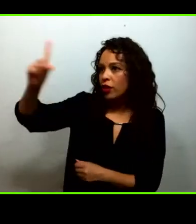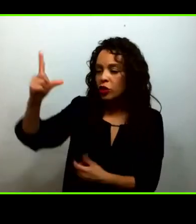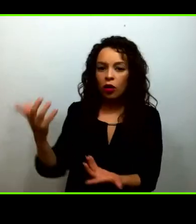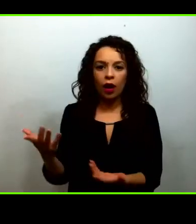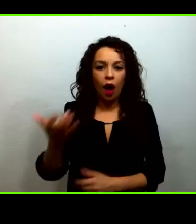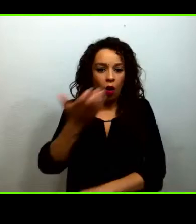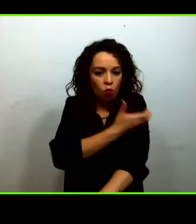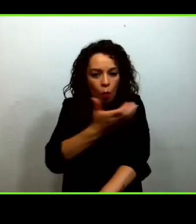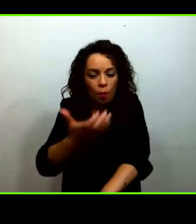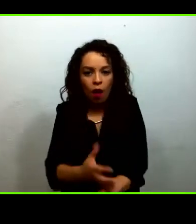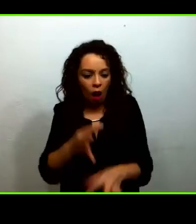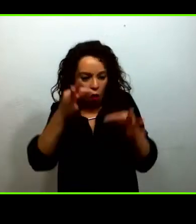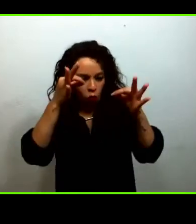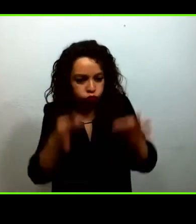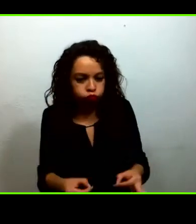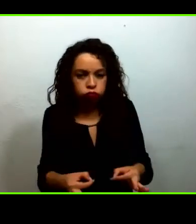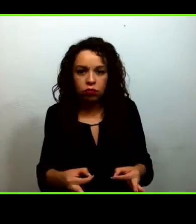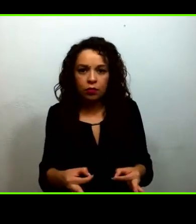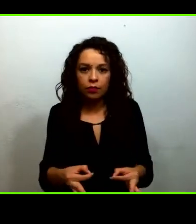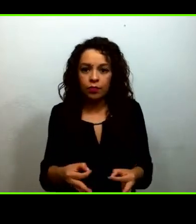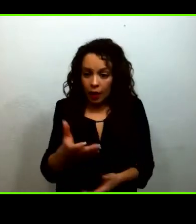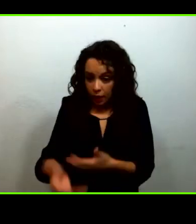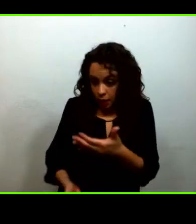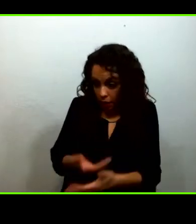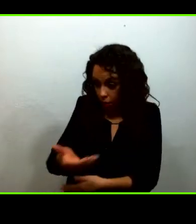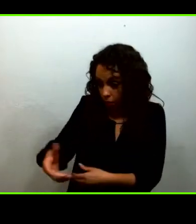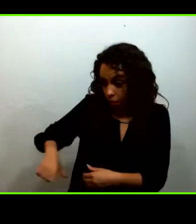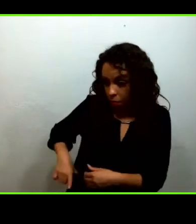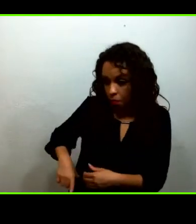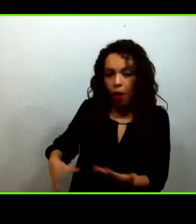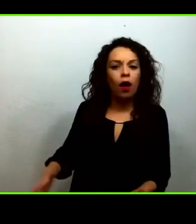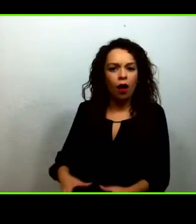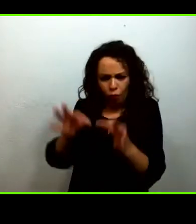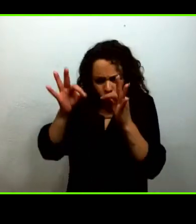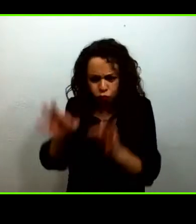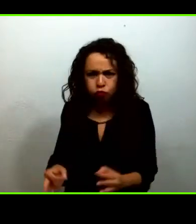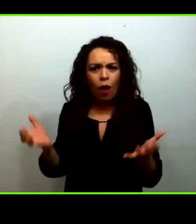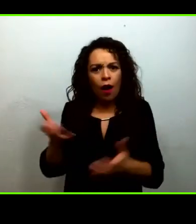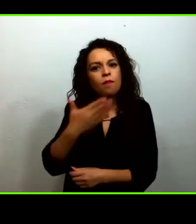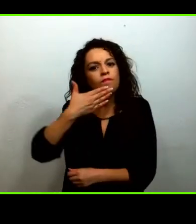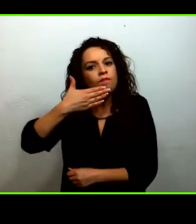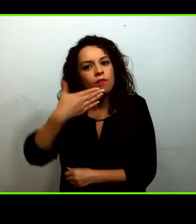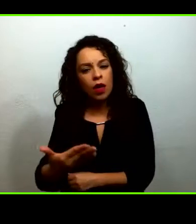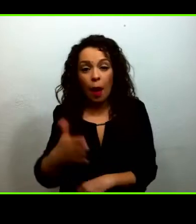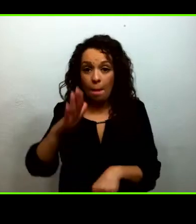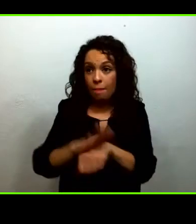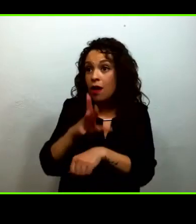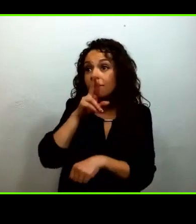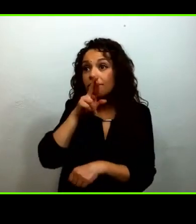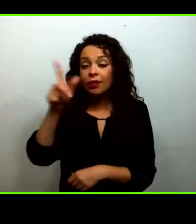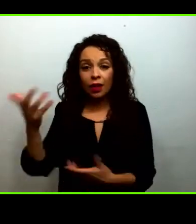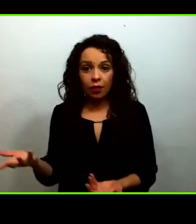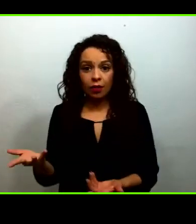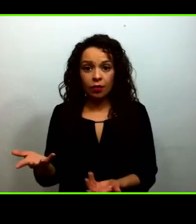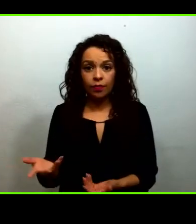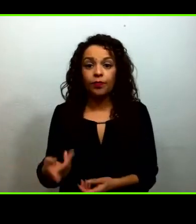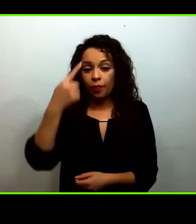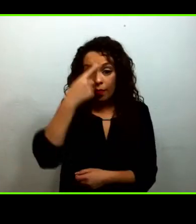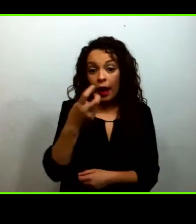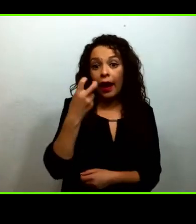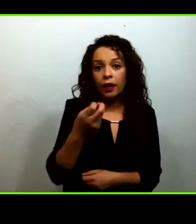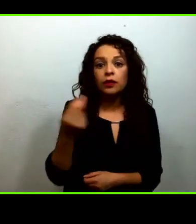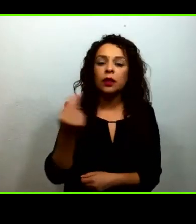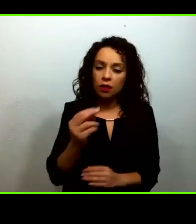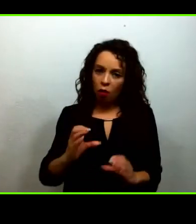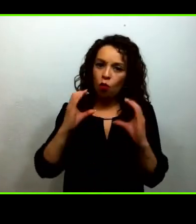mejores servidores públicos. El cuidado de los extraños lo podemos hacer gracias al cuidado de los bienes públicos y, por supuesto,